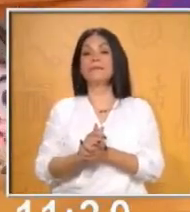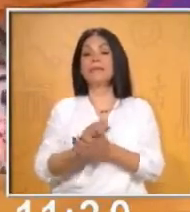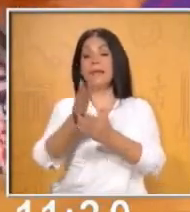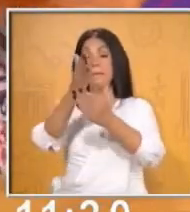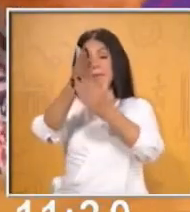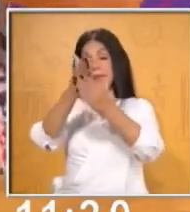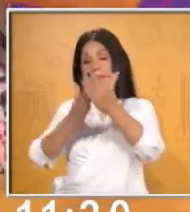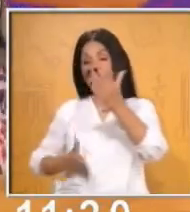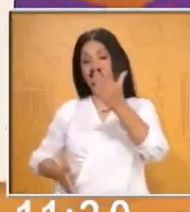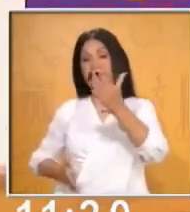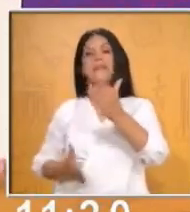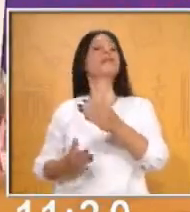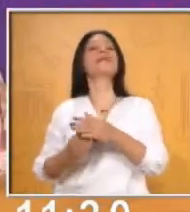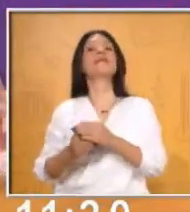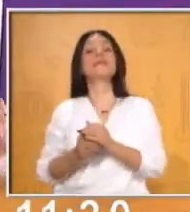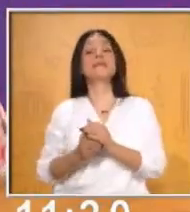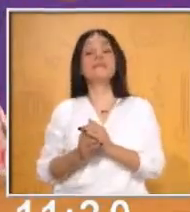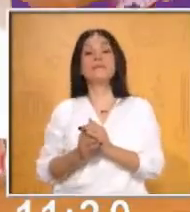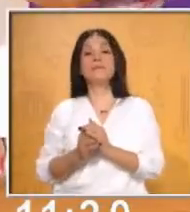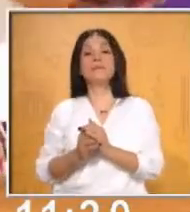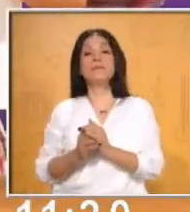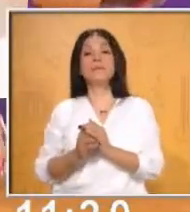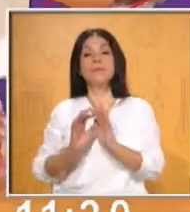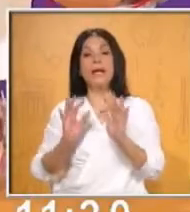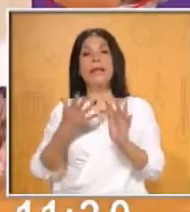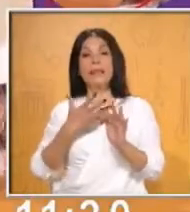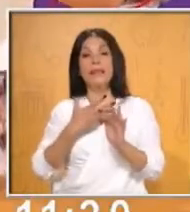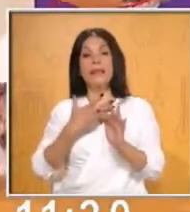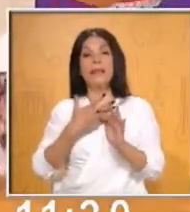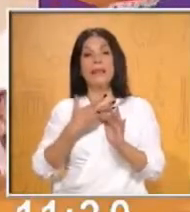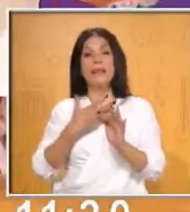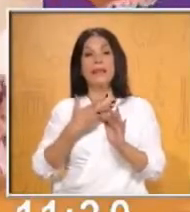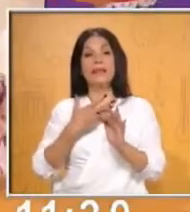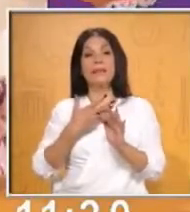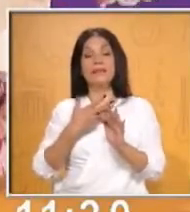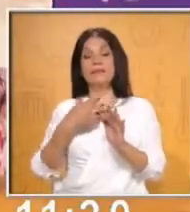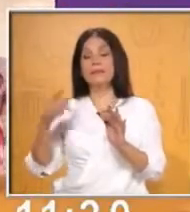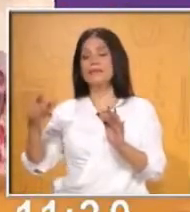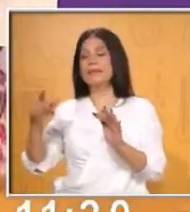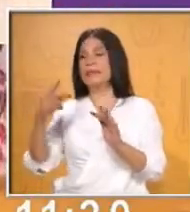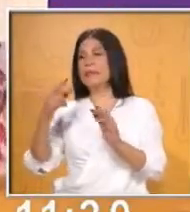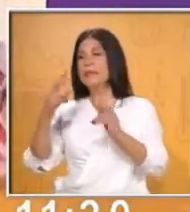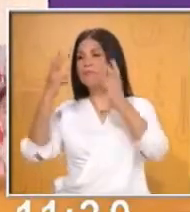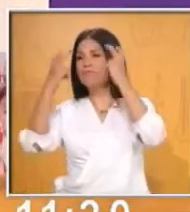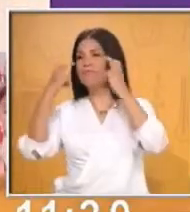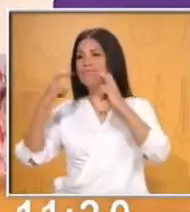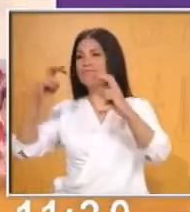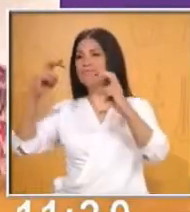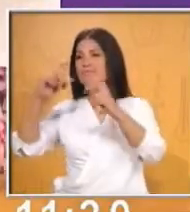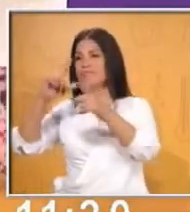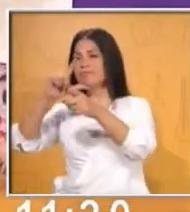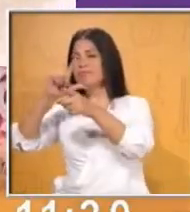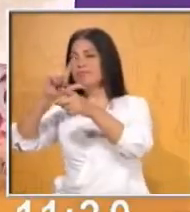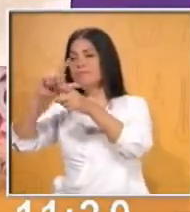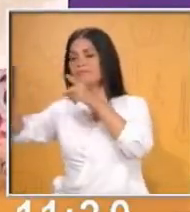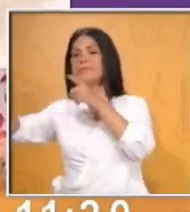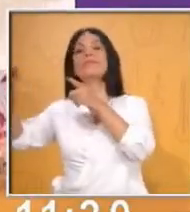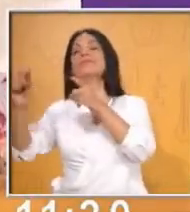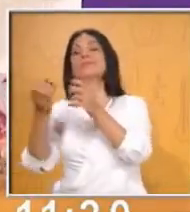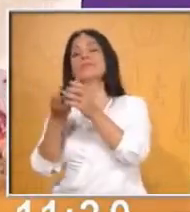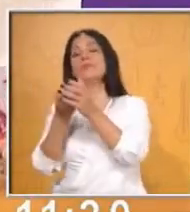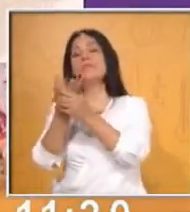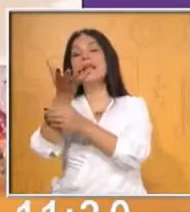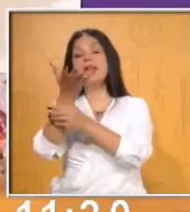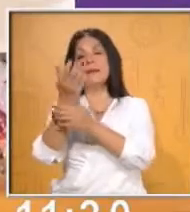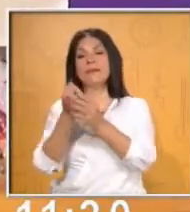En medios. Entonces, nosotros, como esta es la línea de salida, la mitad sería también de este lado y aquí